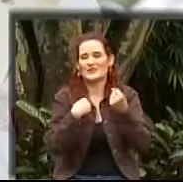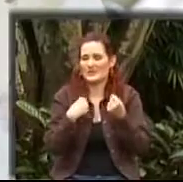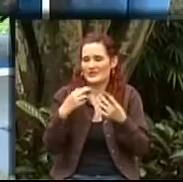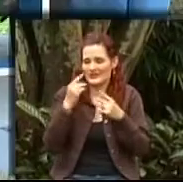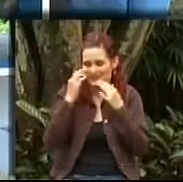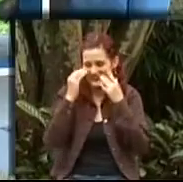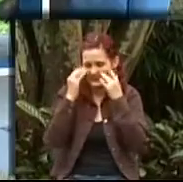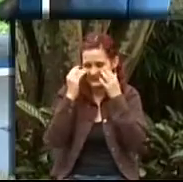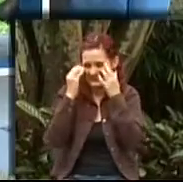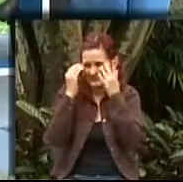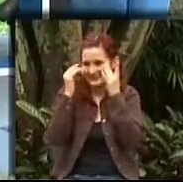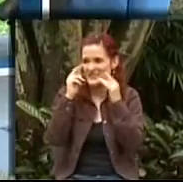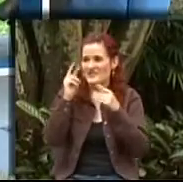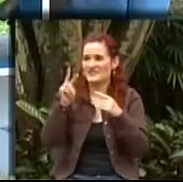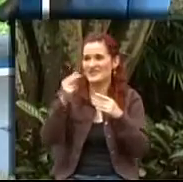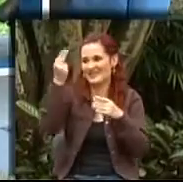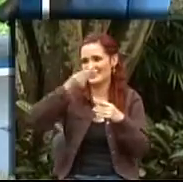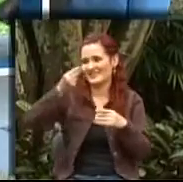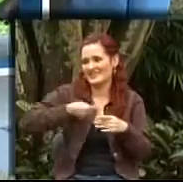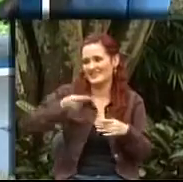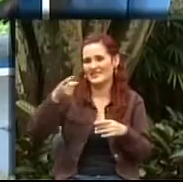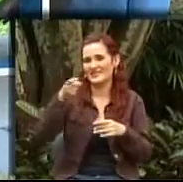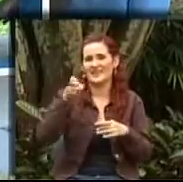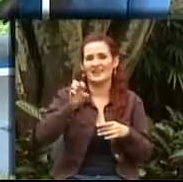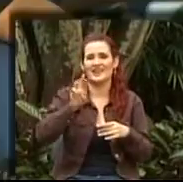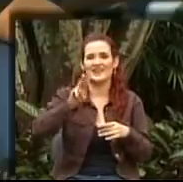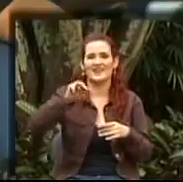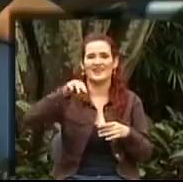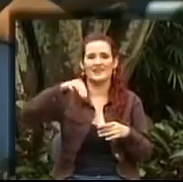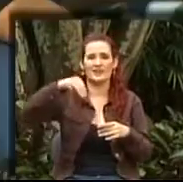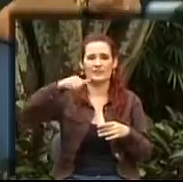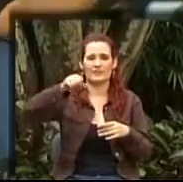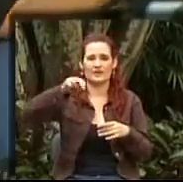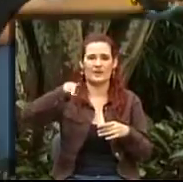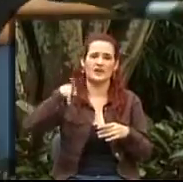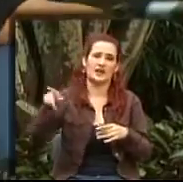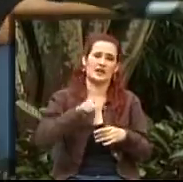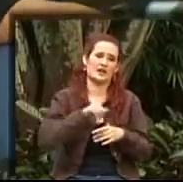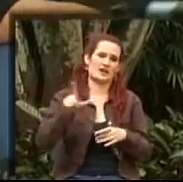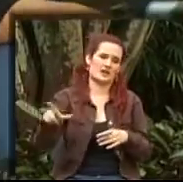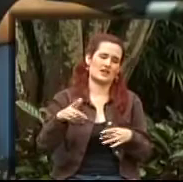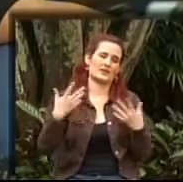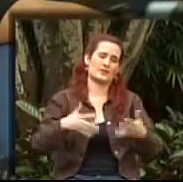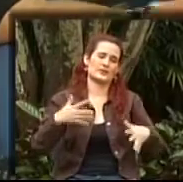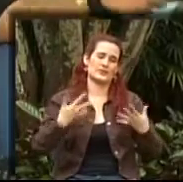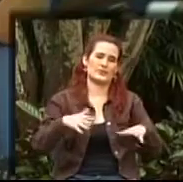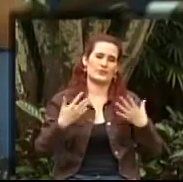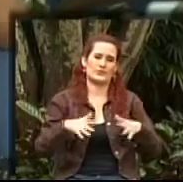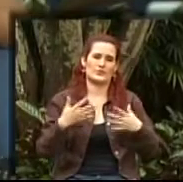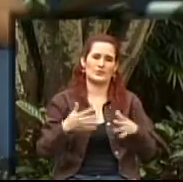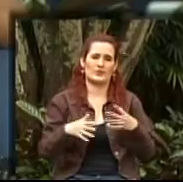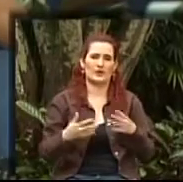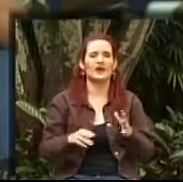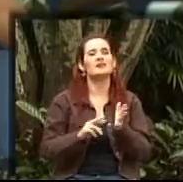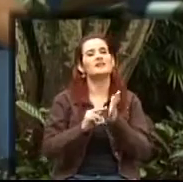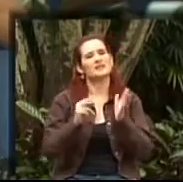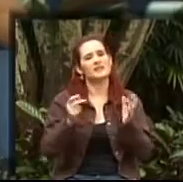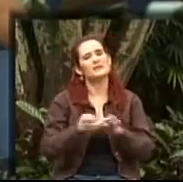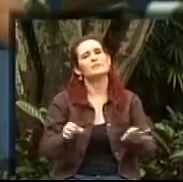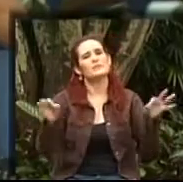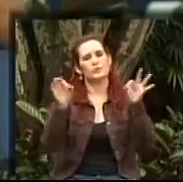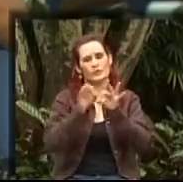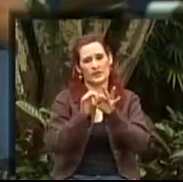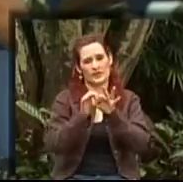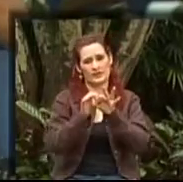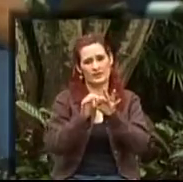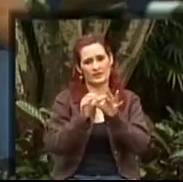Así le aguaron los ojitos con la historia. El protagonismo y el trabajo de Germán es el liderazgo, pero además esa capacidad que tiene, no solo de estar presente para